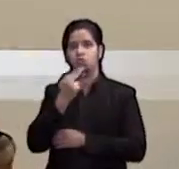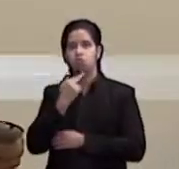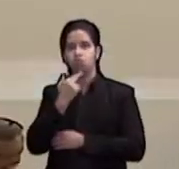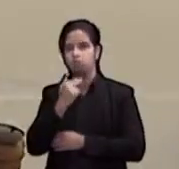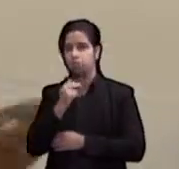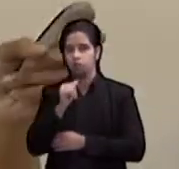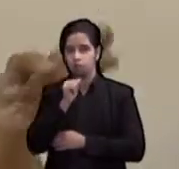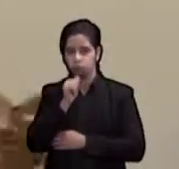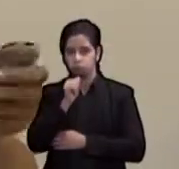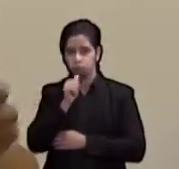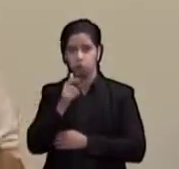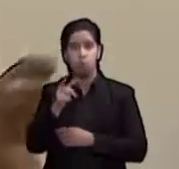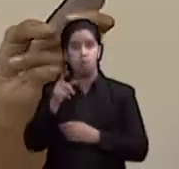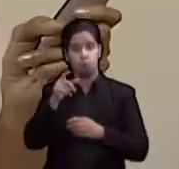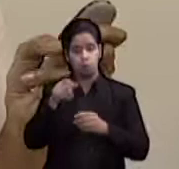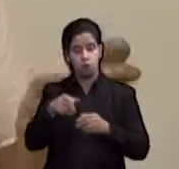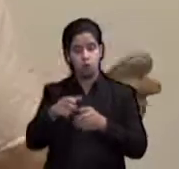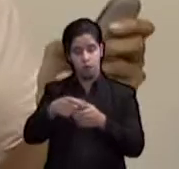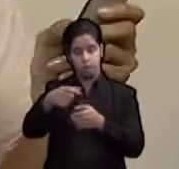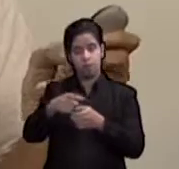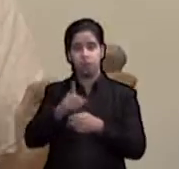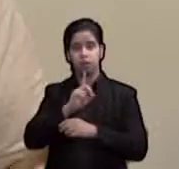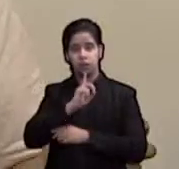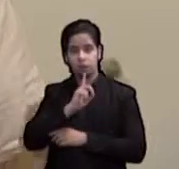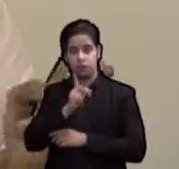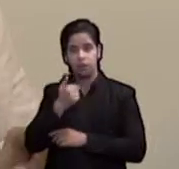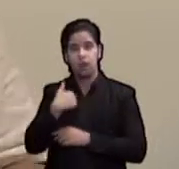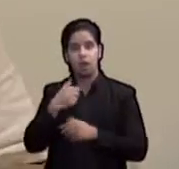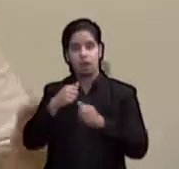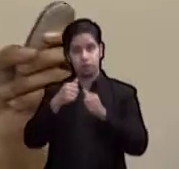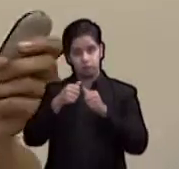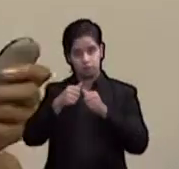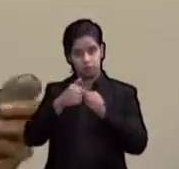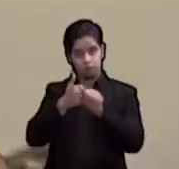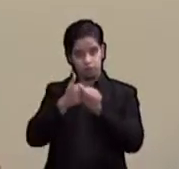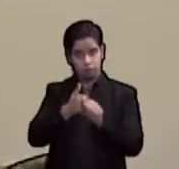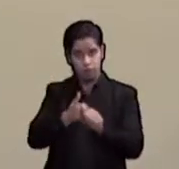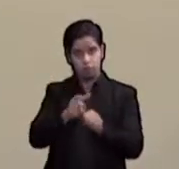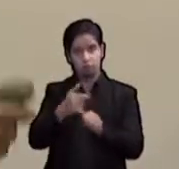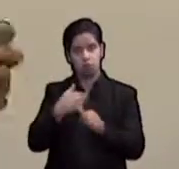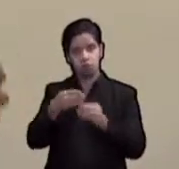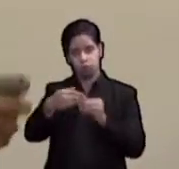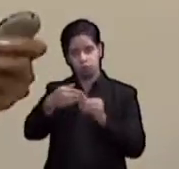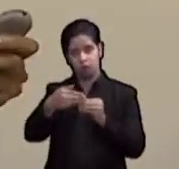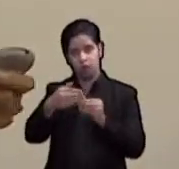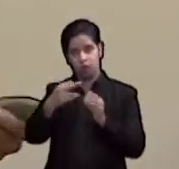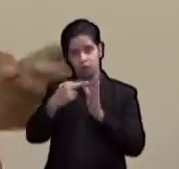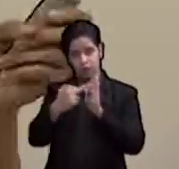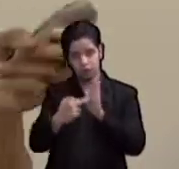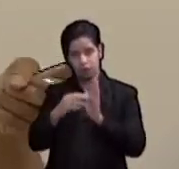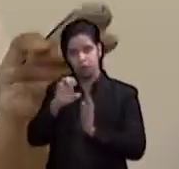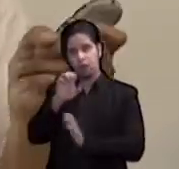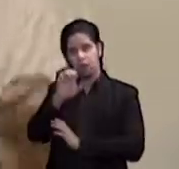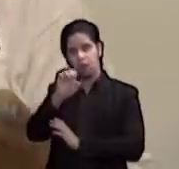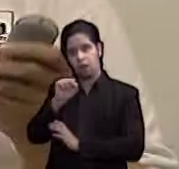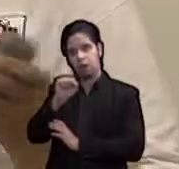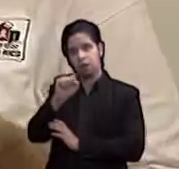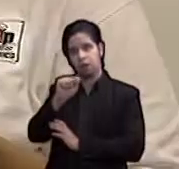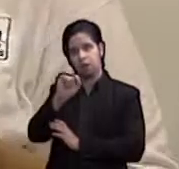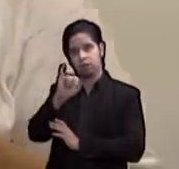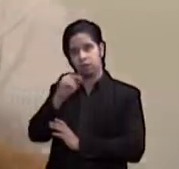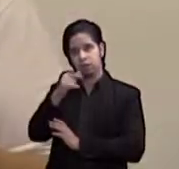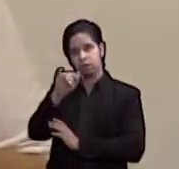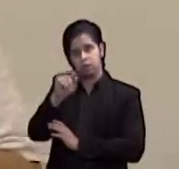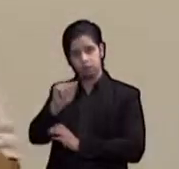originales. Lea y siga las instrucciones de la etiqueta antes de usarla. Cualquier medicamento, productos químicos o